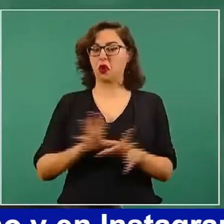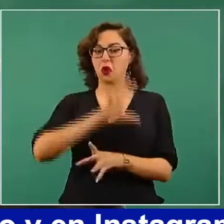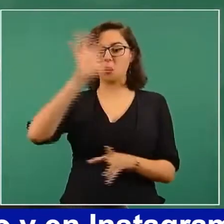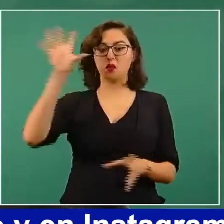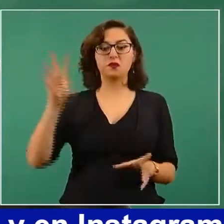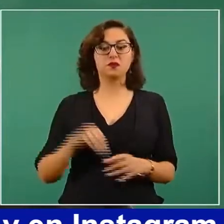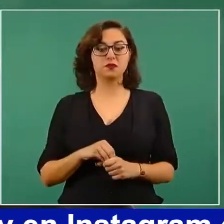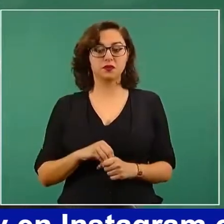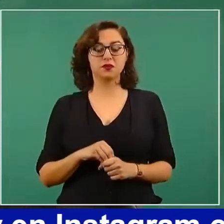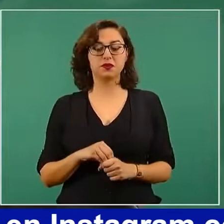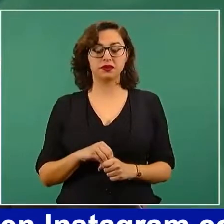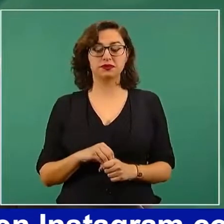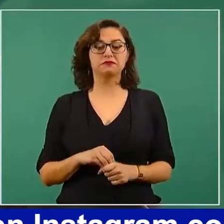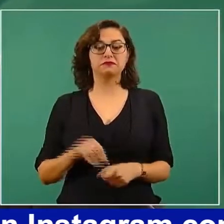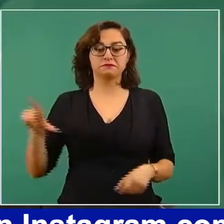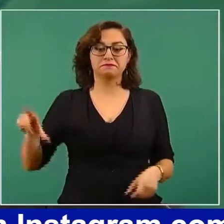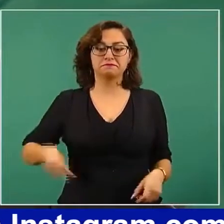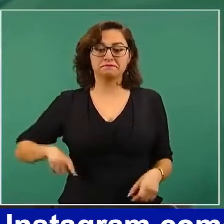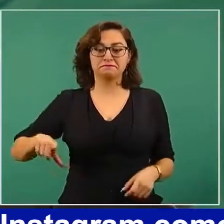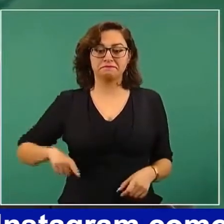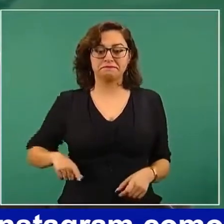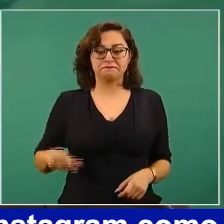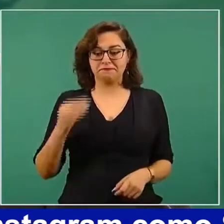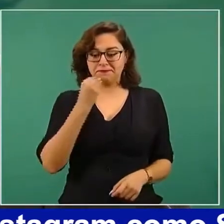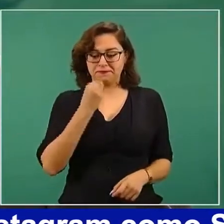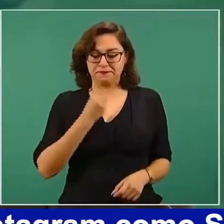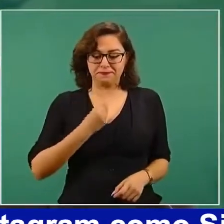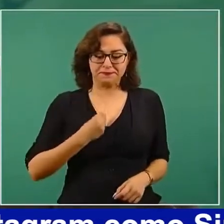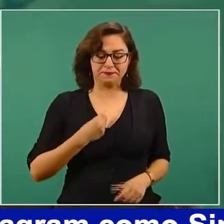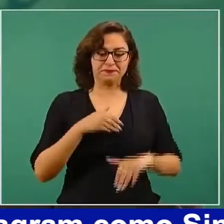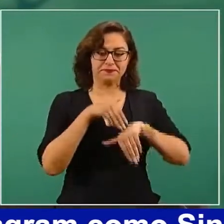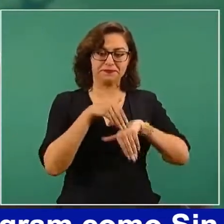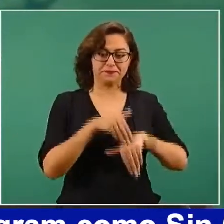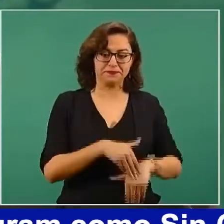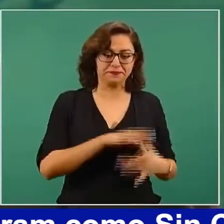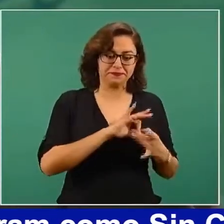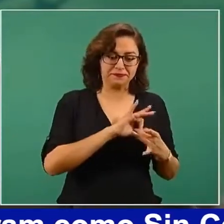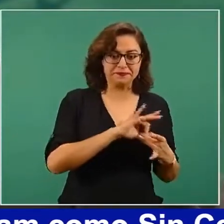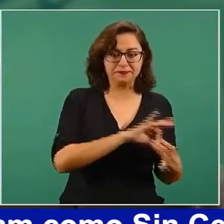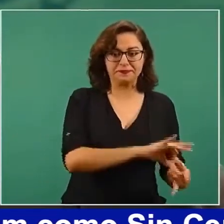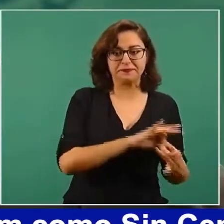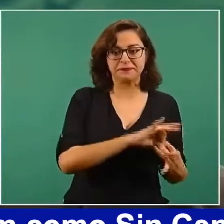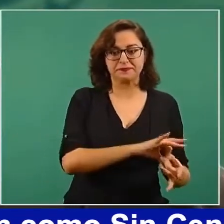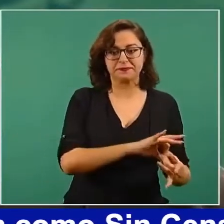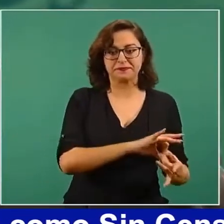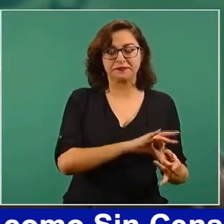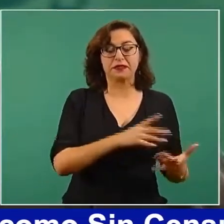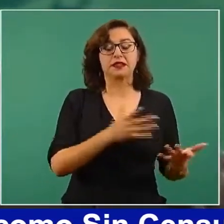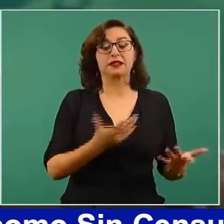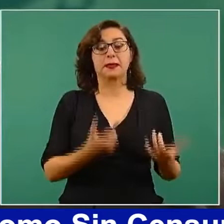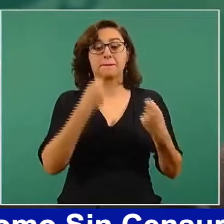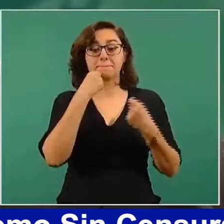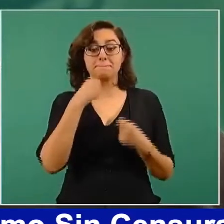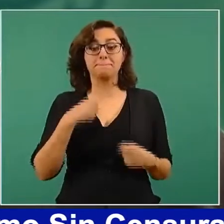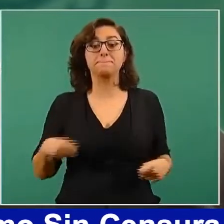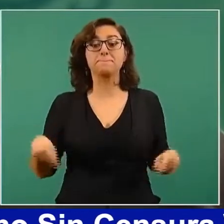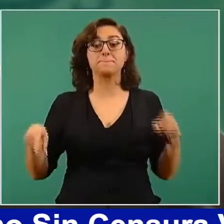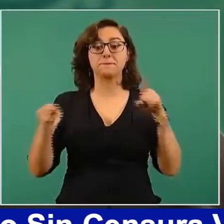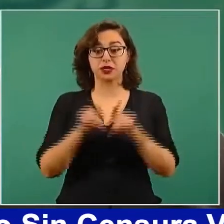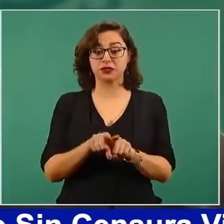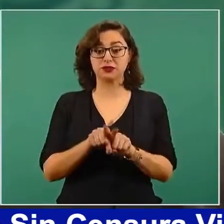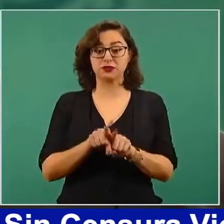secuestrado al gobierno y tenían también el control casi absoluto